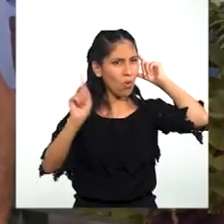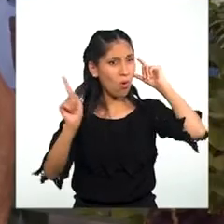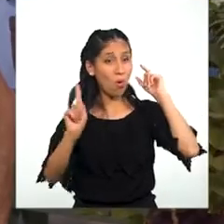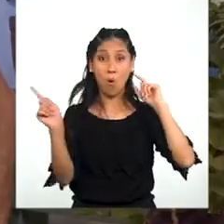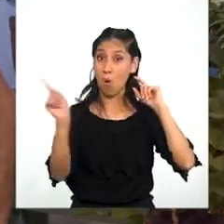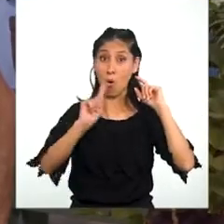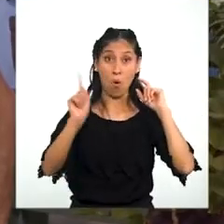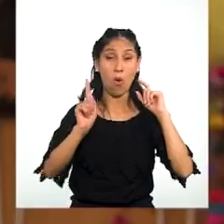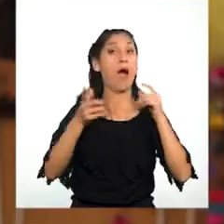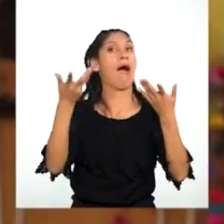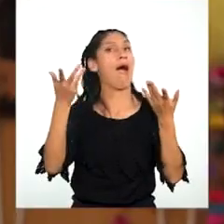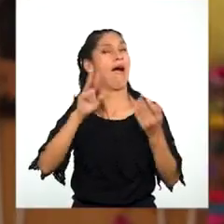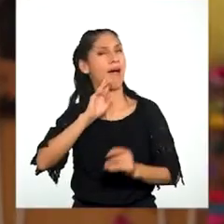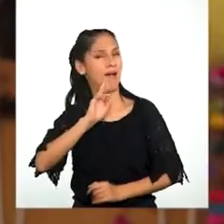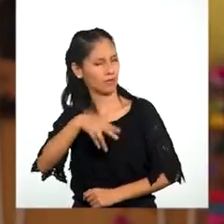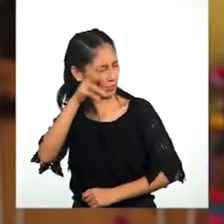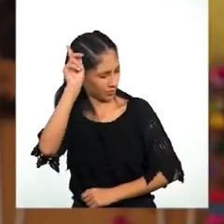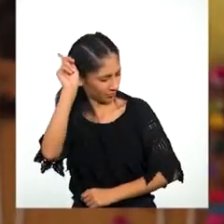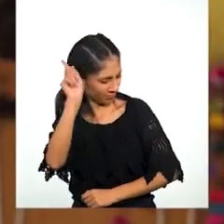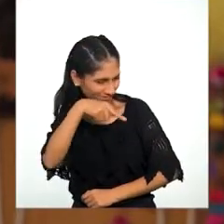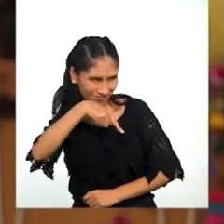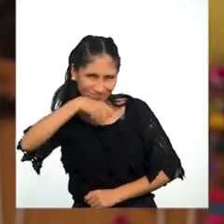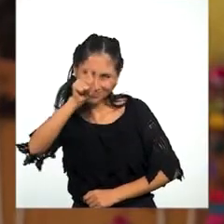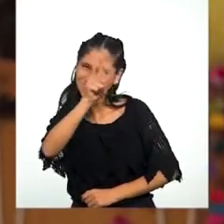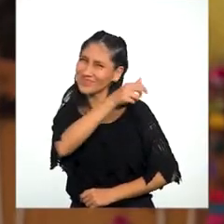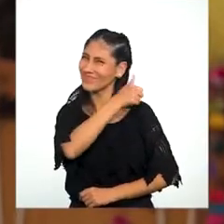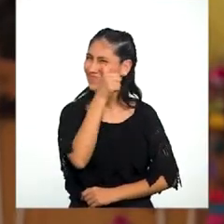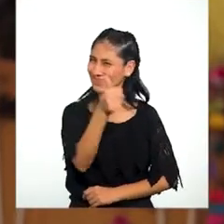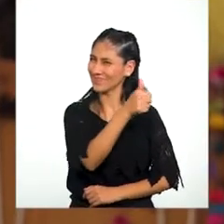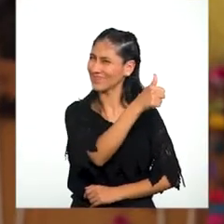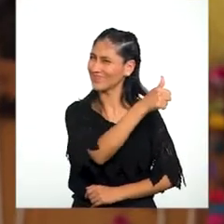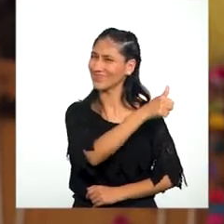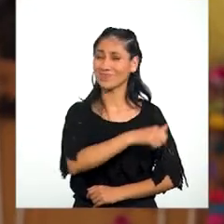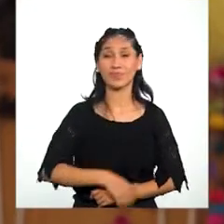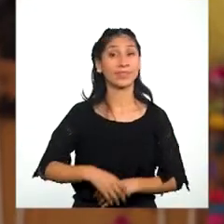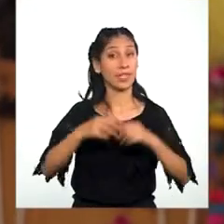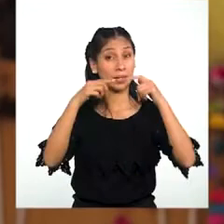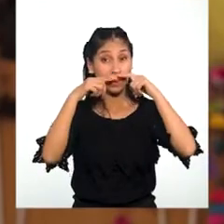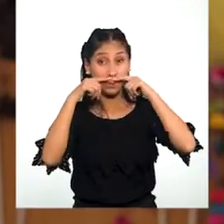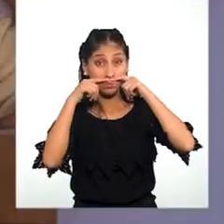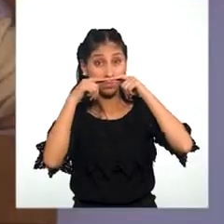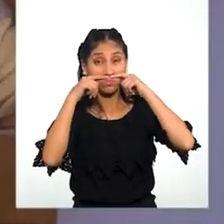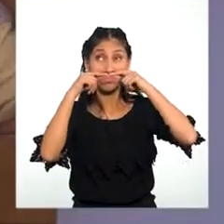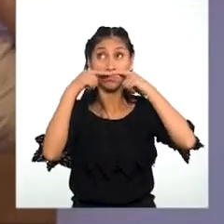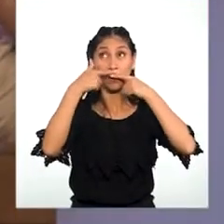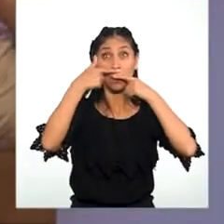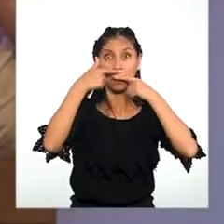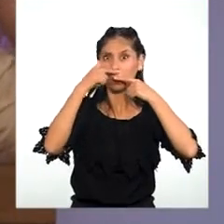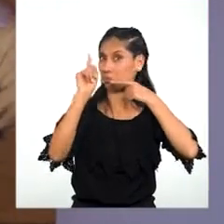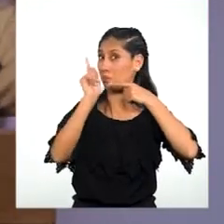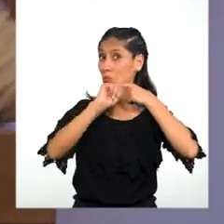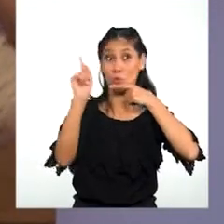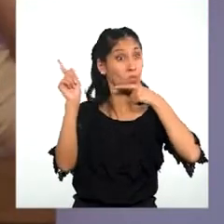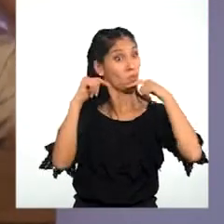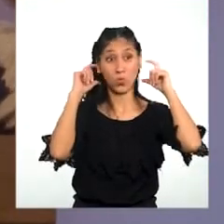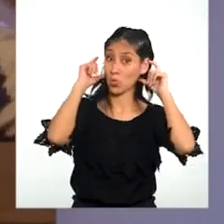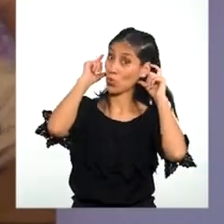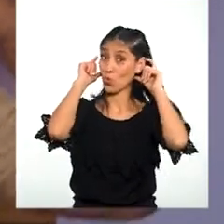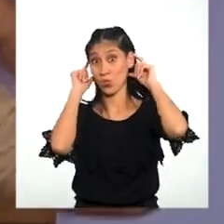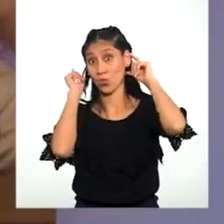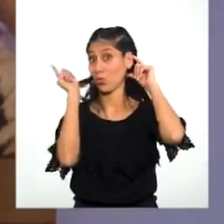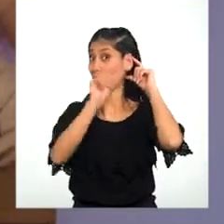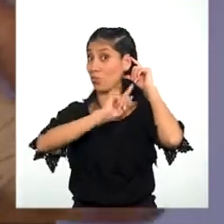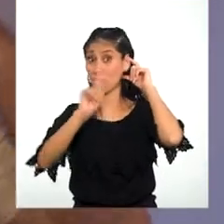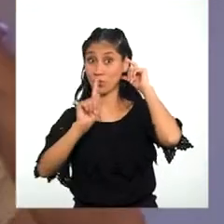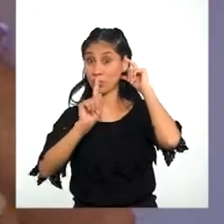¡Ajá! ¡Respuesta Correcta! La nariz No debe quedar Expuesta No, no, no, no